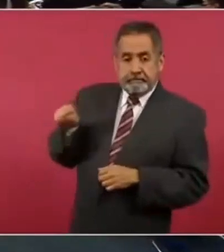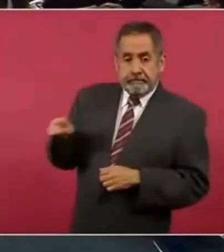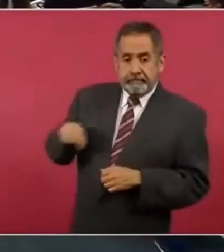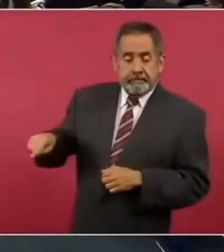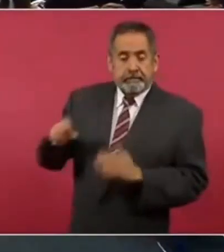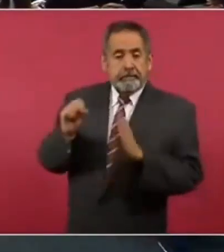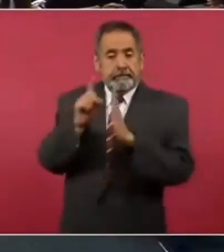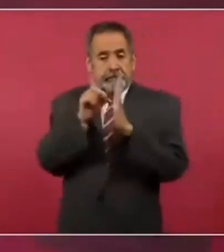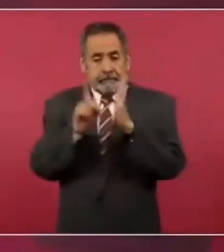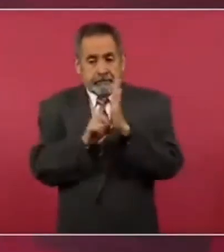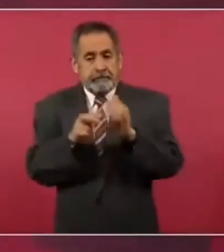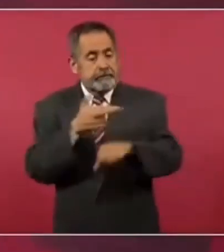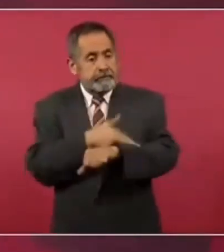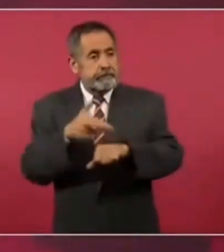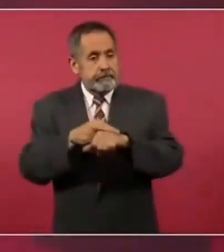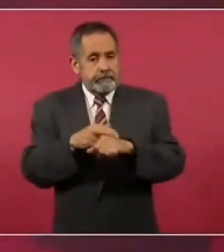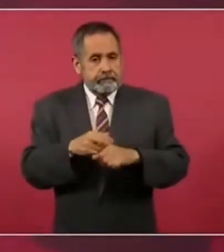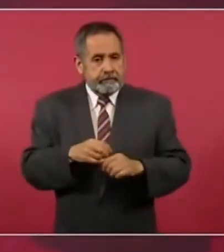un trámite.